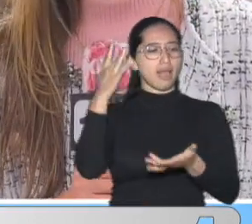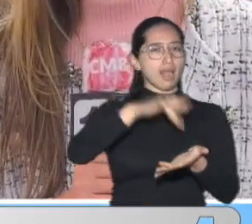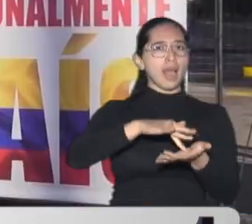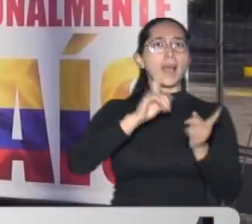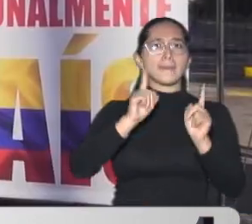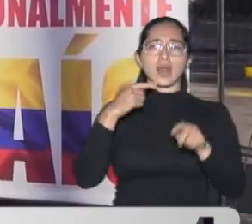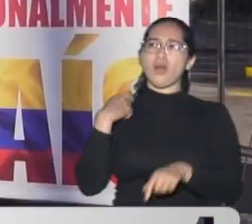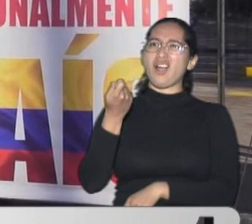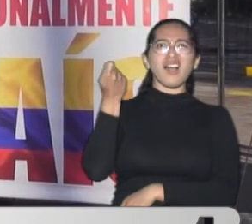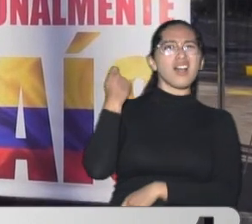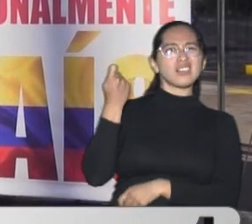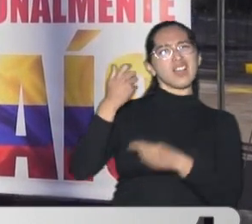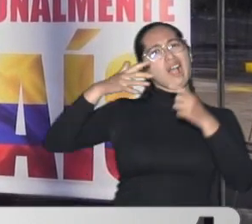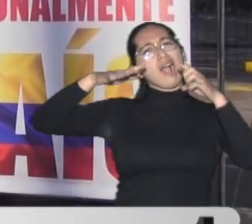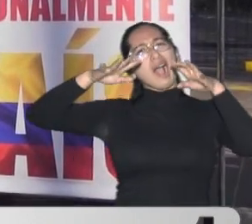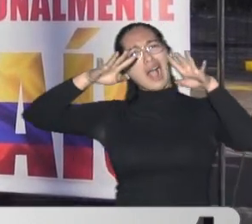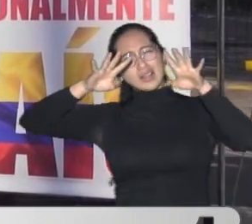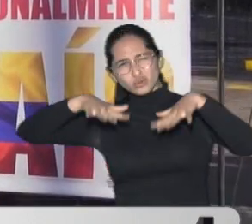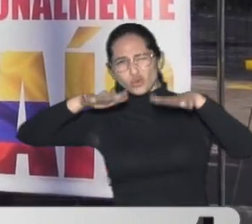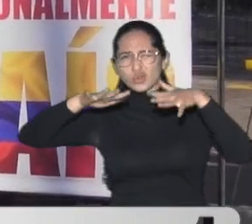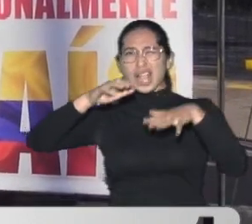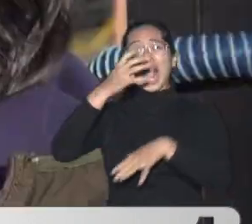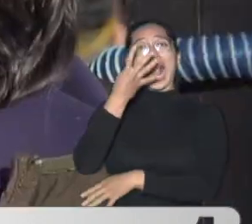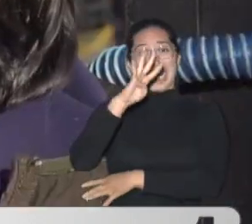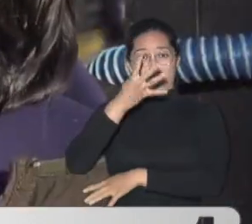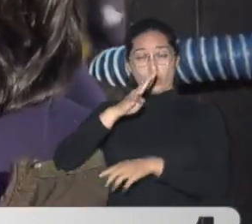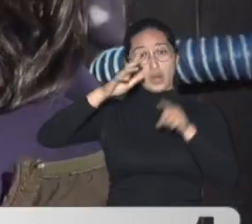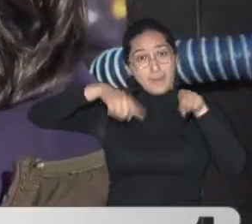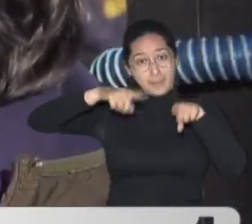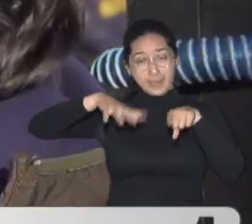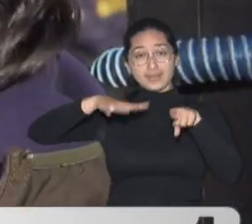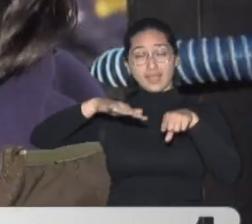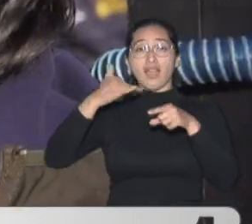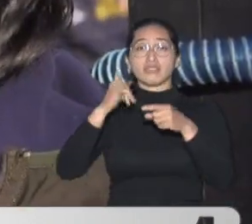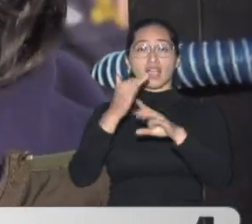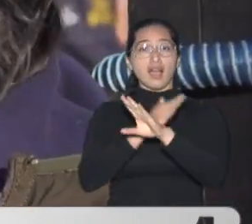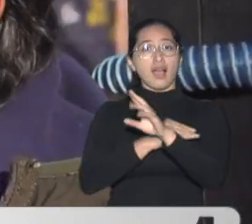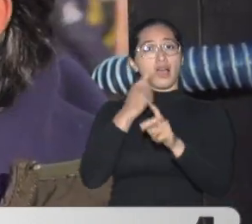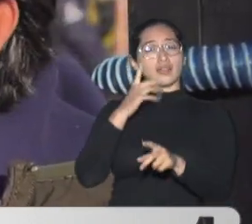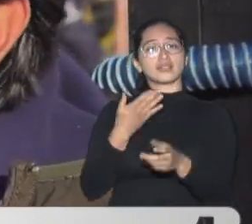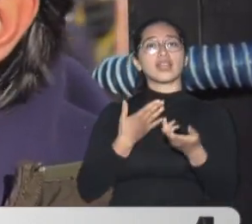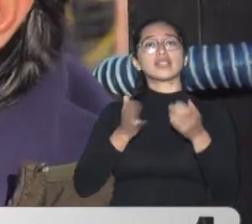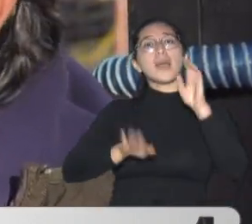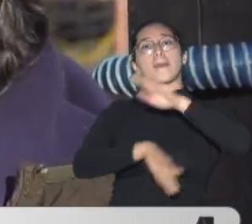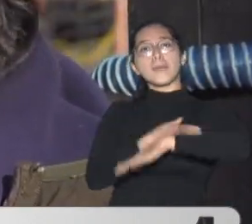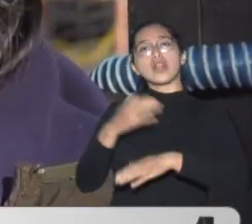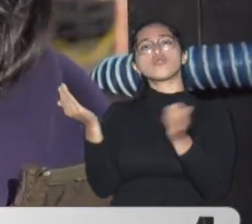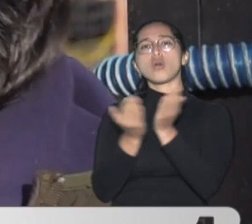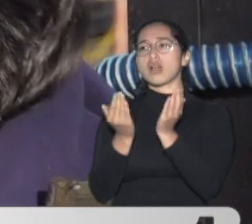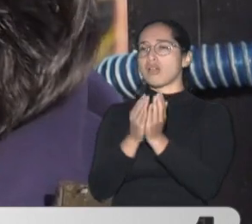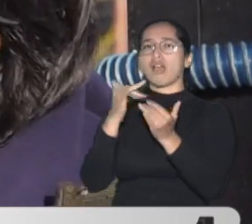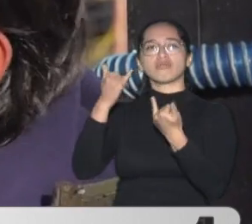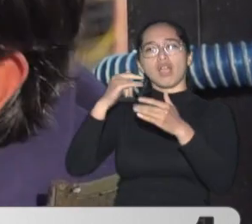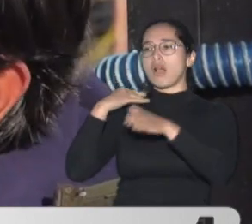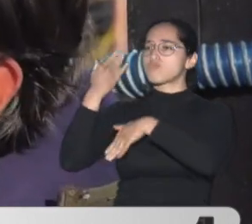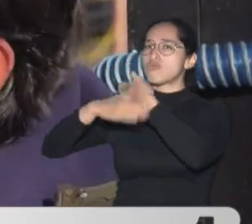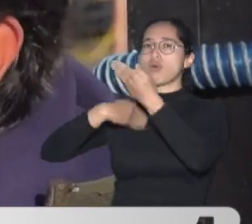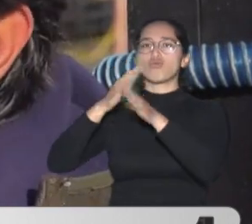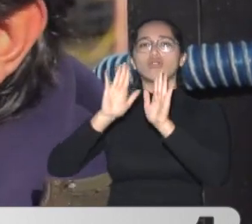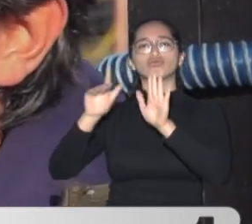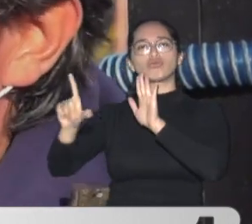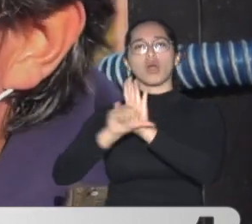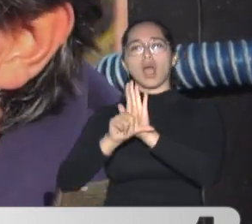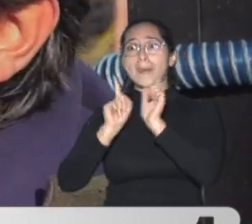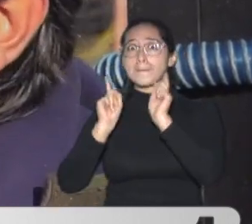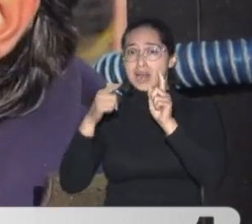El Ministerio de Educación Pues ya ha realizado tres acciones legales Con este proceso de Juan Pablo Ovalle Y no se le ha